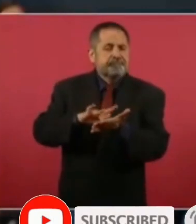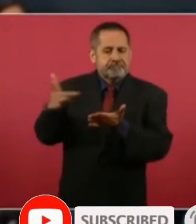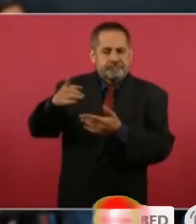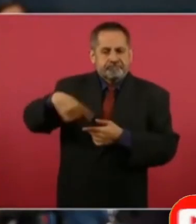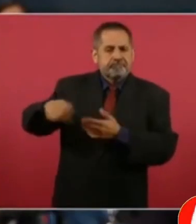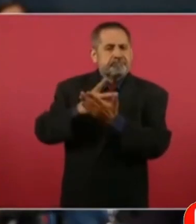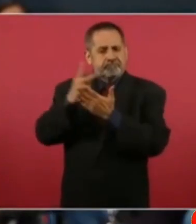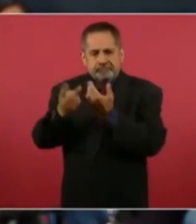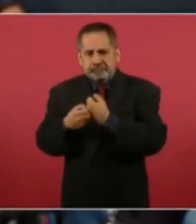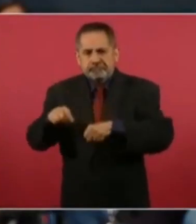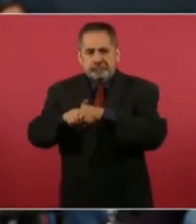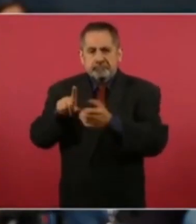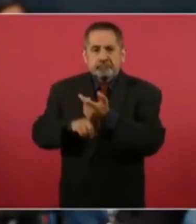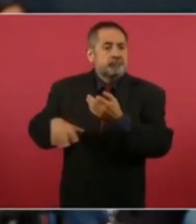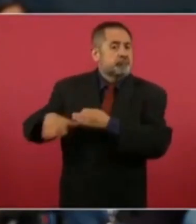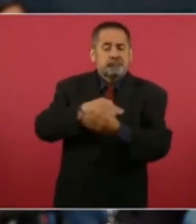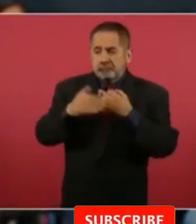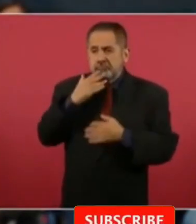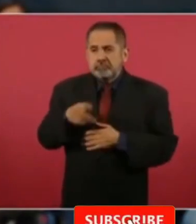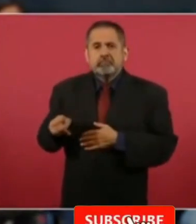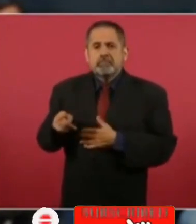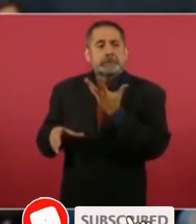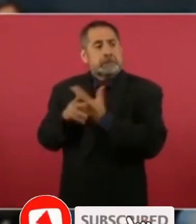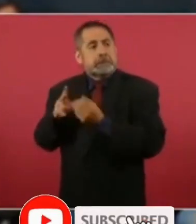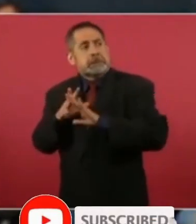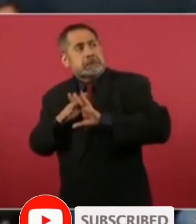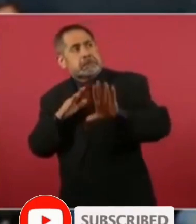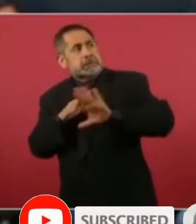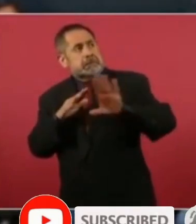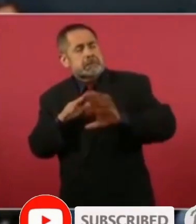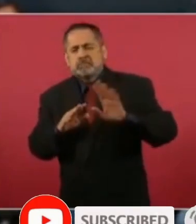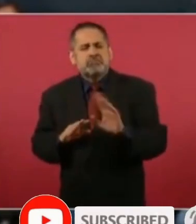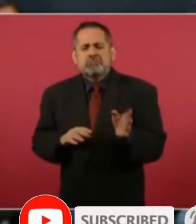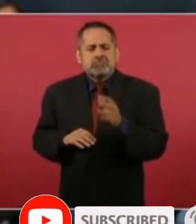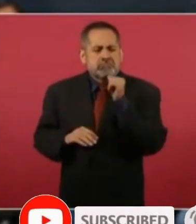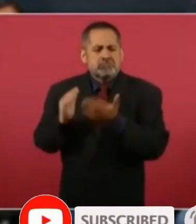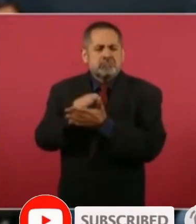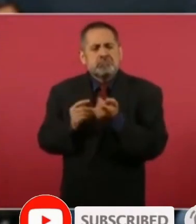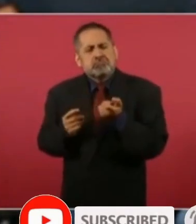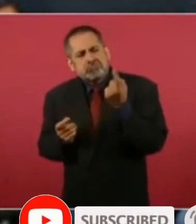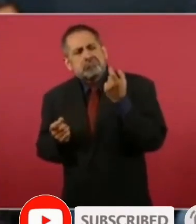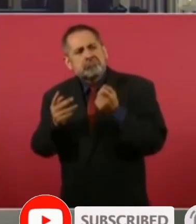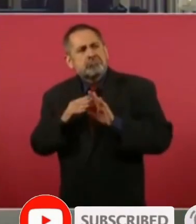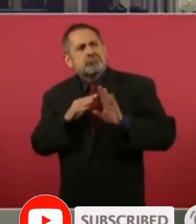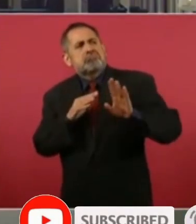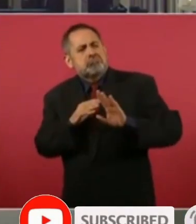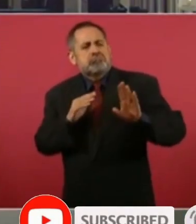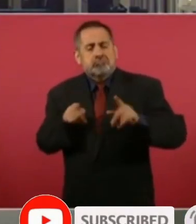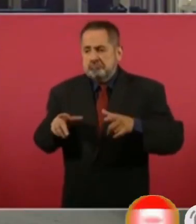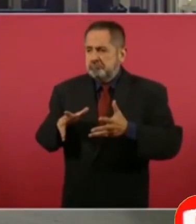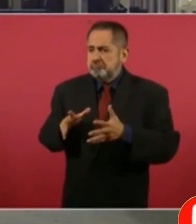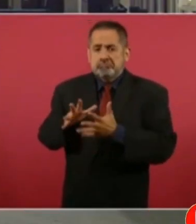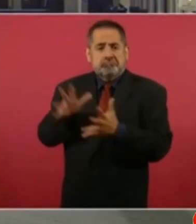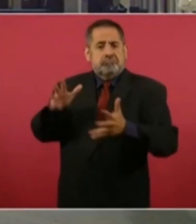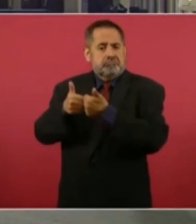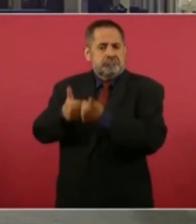los programas sociales, es que no hay una ola, por decirlo de alguna manera, más grande de esos lugares. Sí, sí.